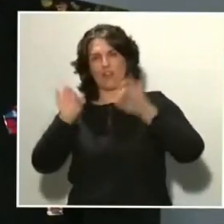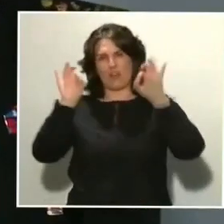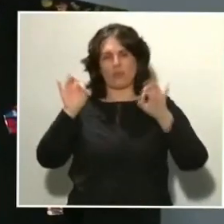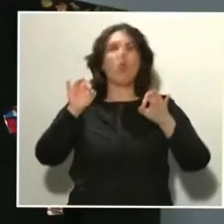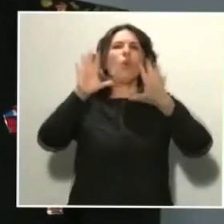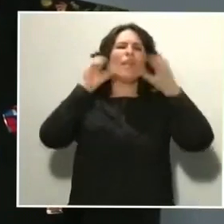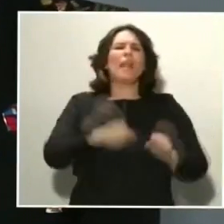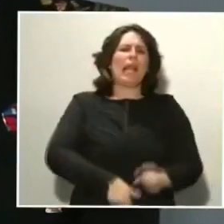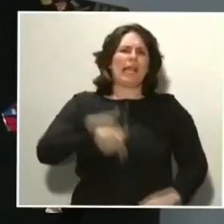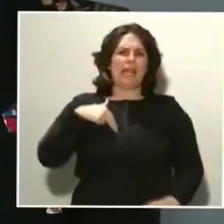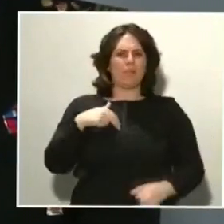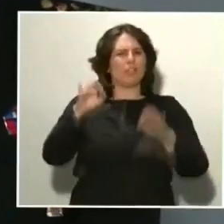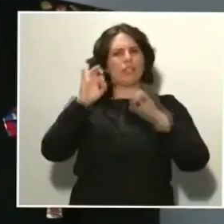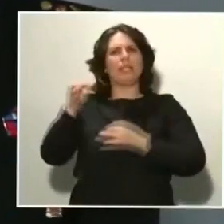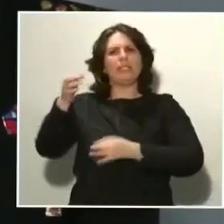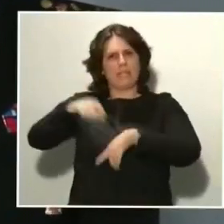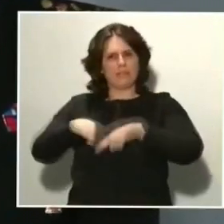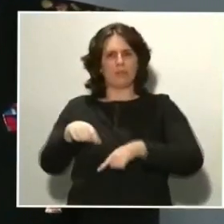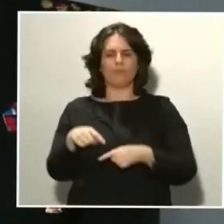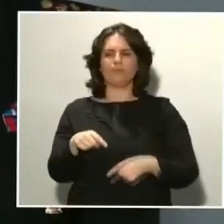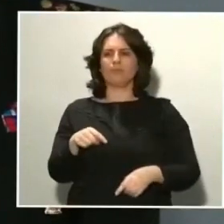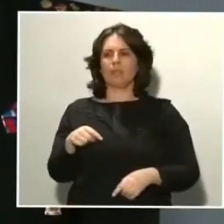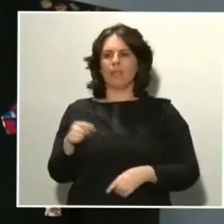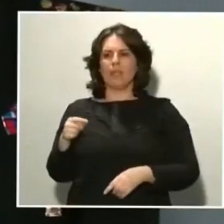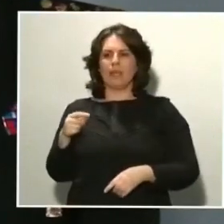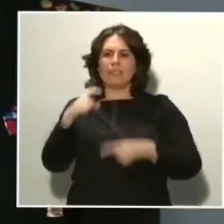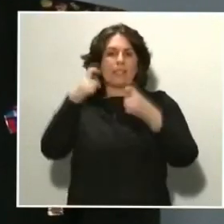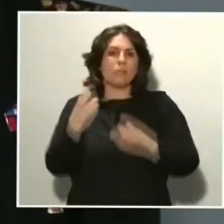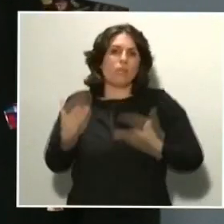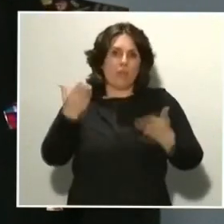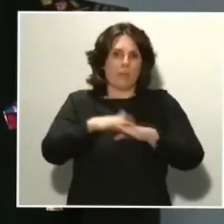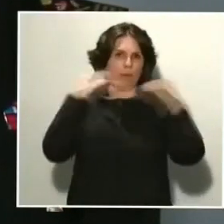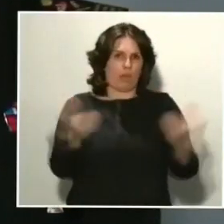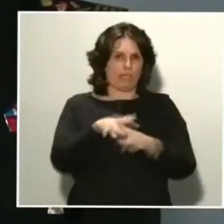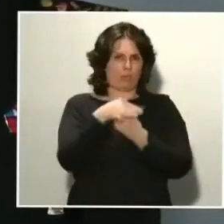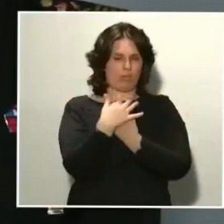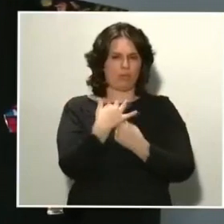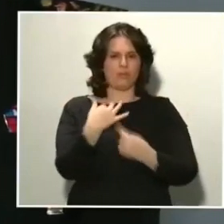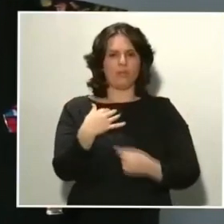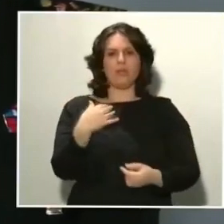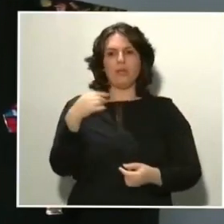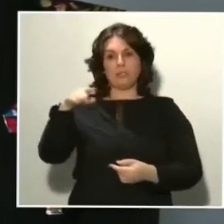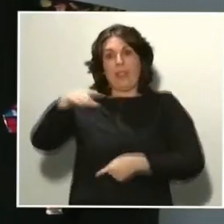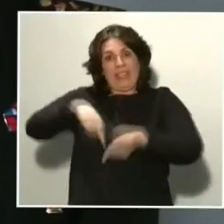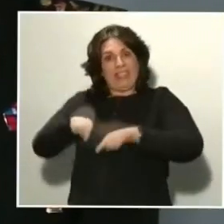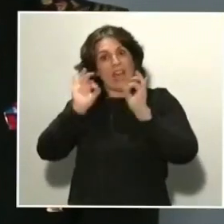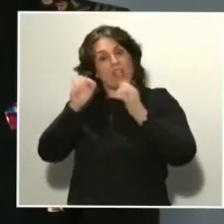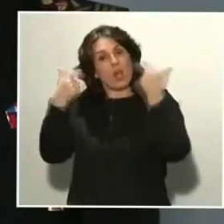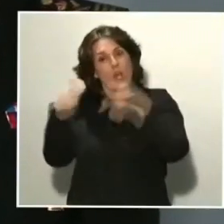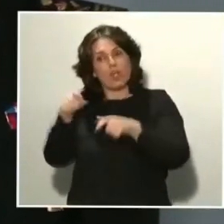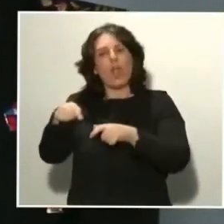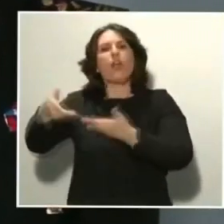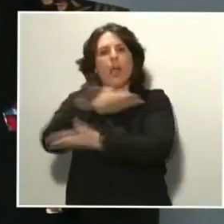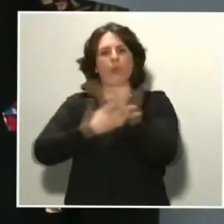las iniciativas que contribuyan a mejorar la situación en la que estamos, unidades de la Guardia Civil de Tráfico han colaborado con una empresa